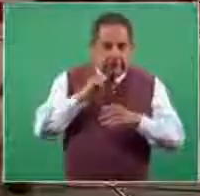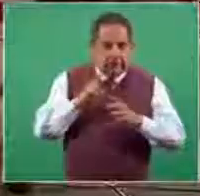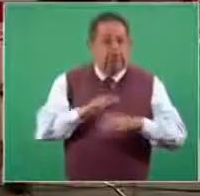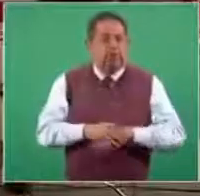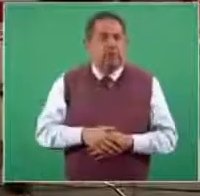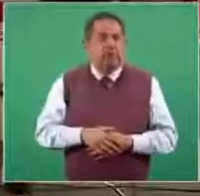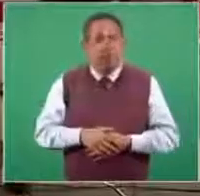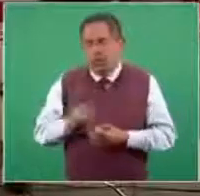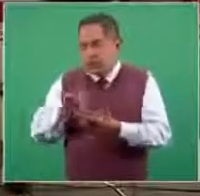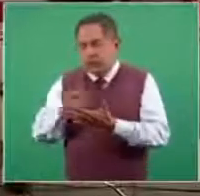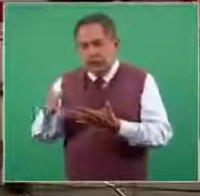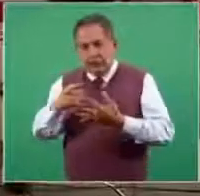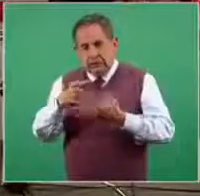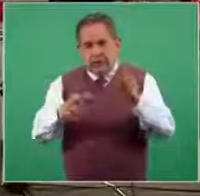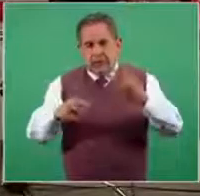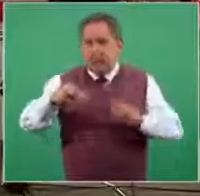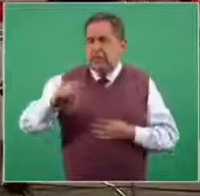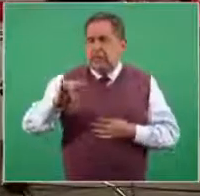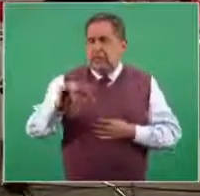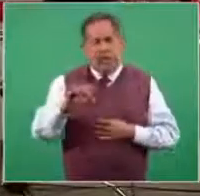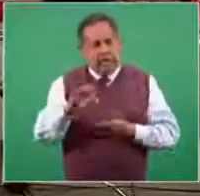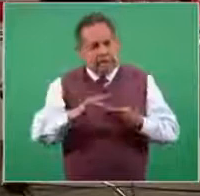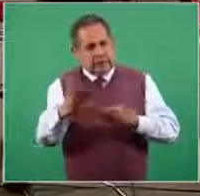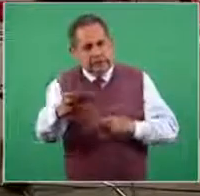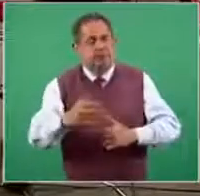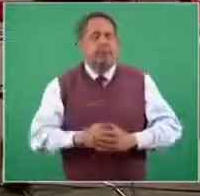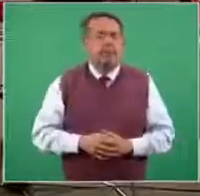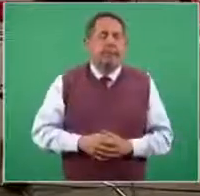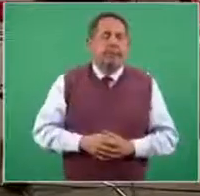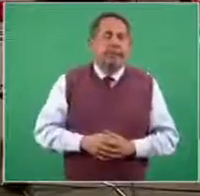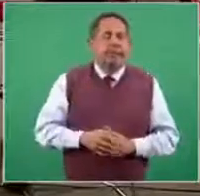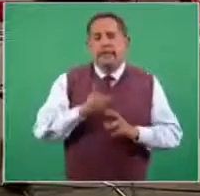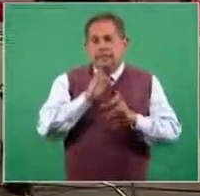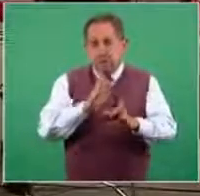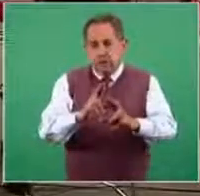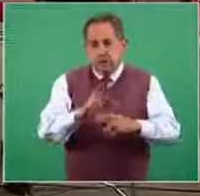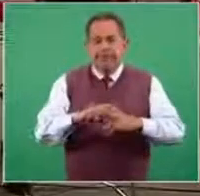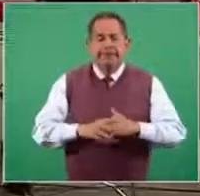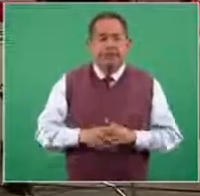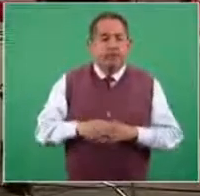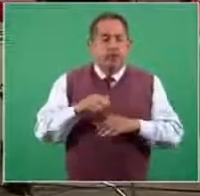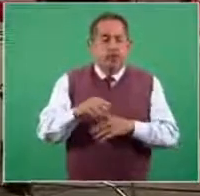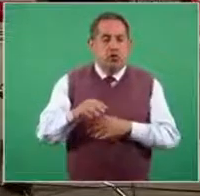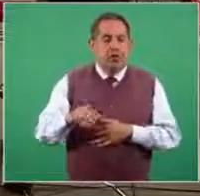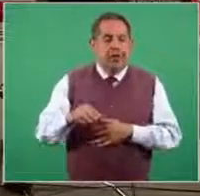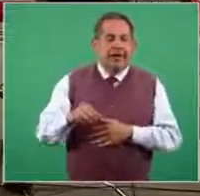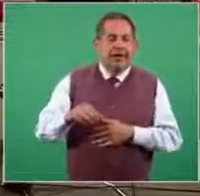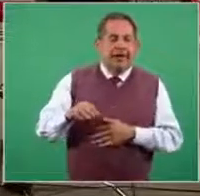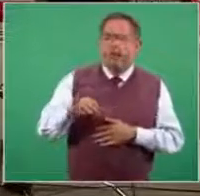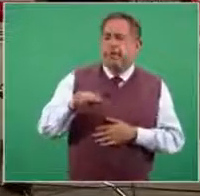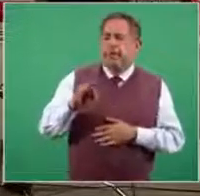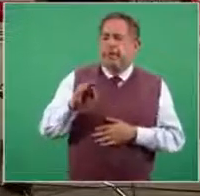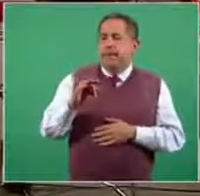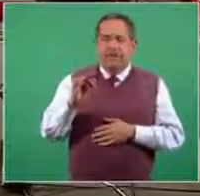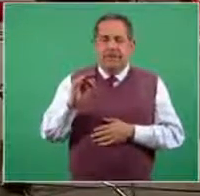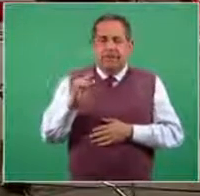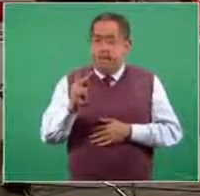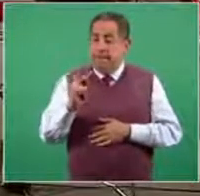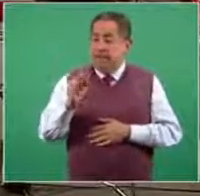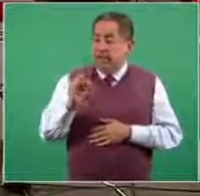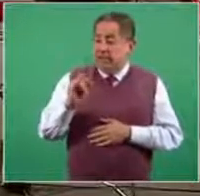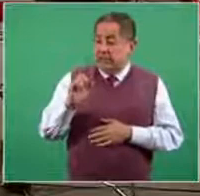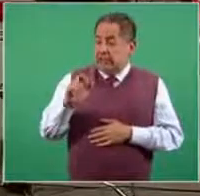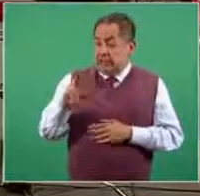Gracias. Bueno, muchas gracias, Natalia Vitela. Sobre la vacuna Pfizer a través de COVAX,